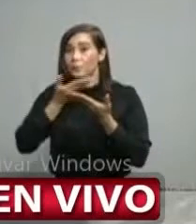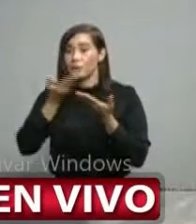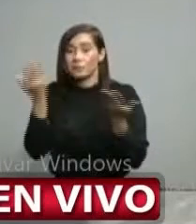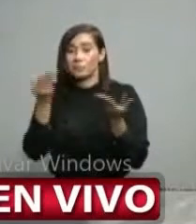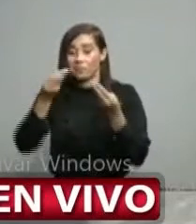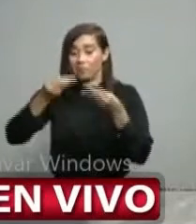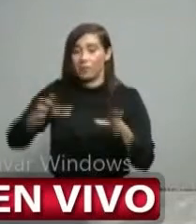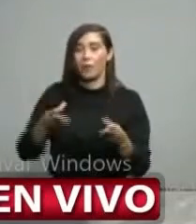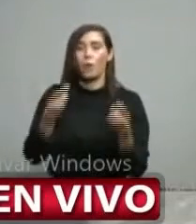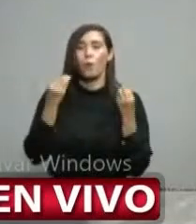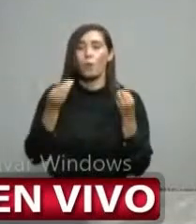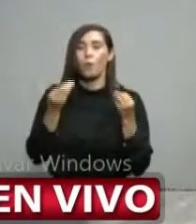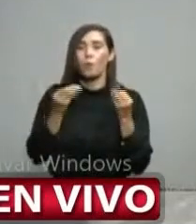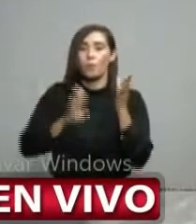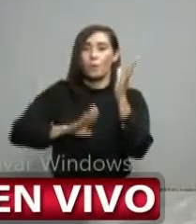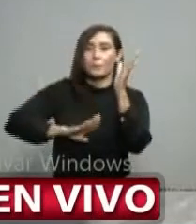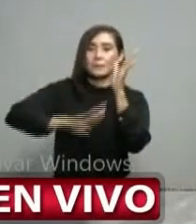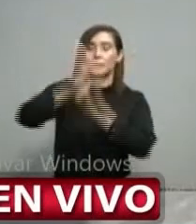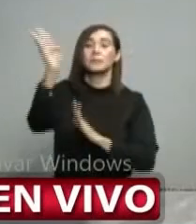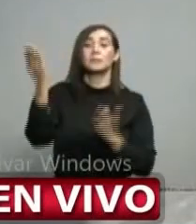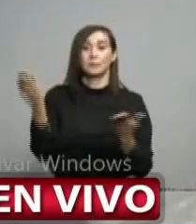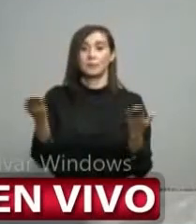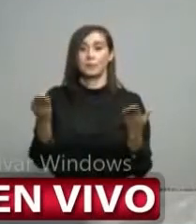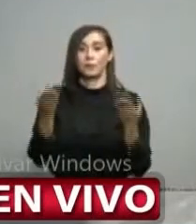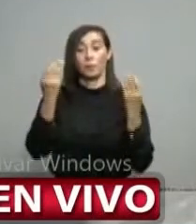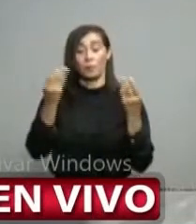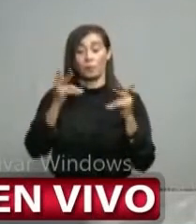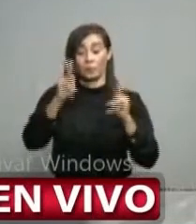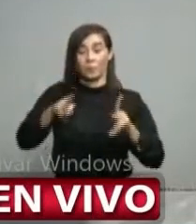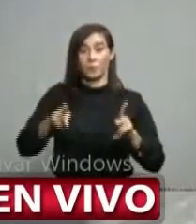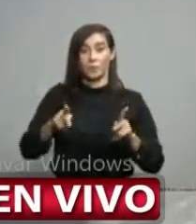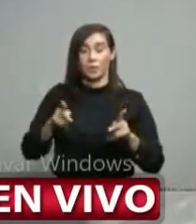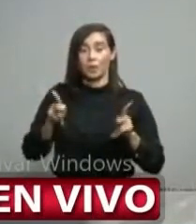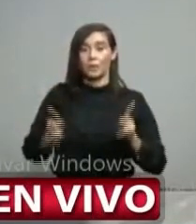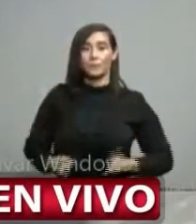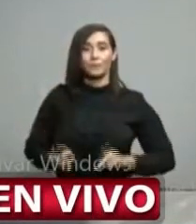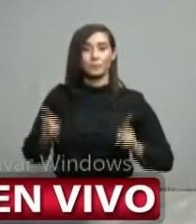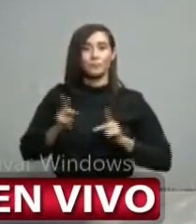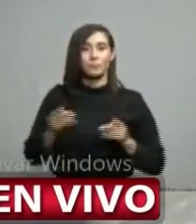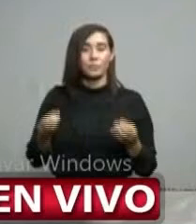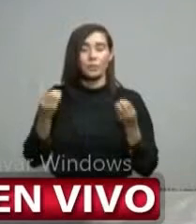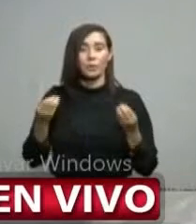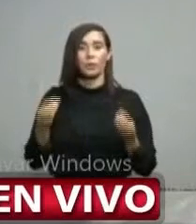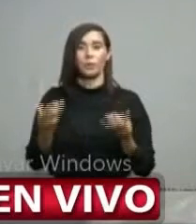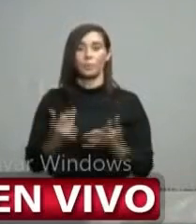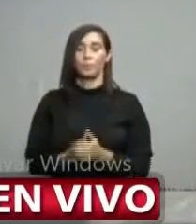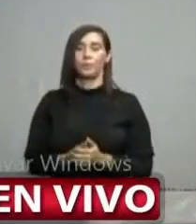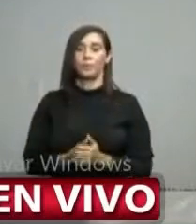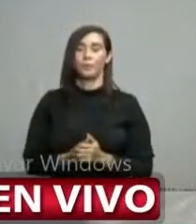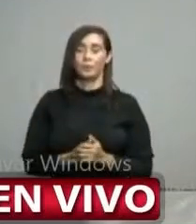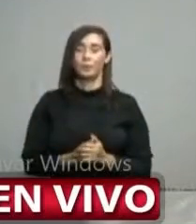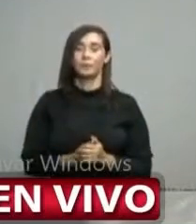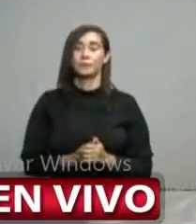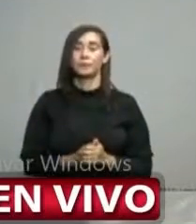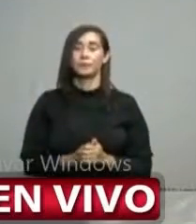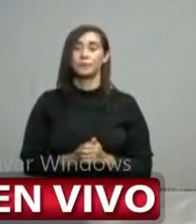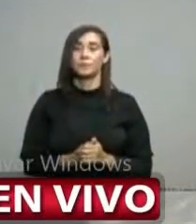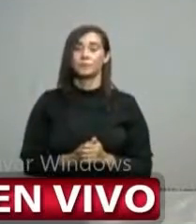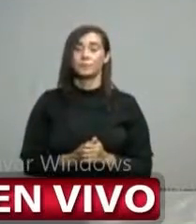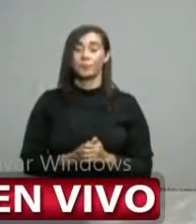también, ¿cómo va a convivir una sociedad que no tiene garantizados los mecanismos